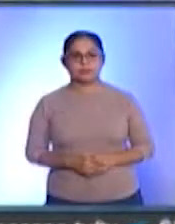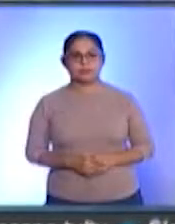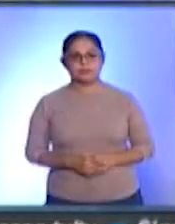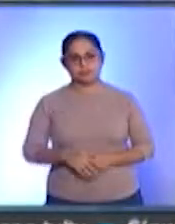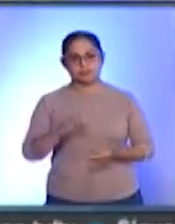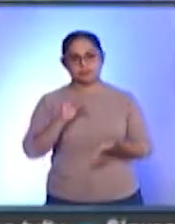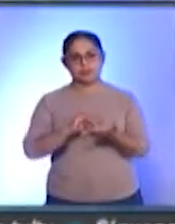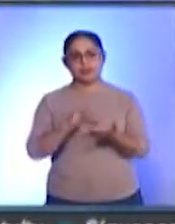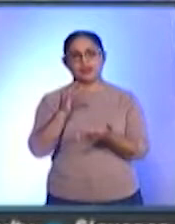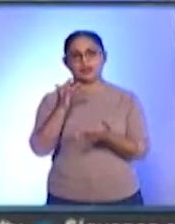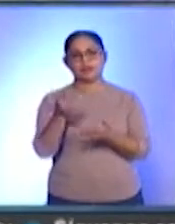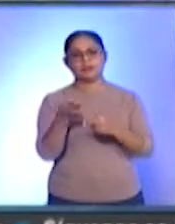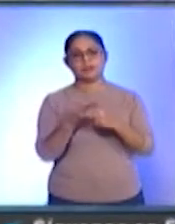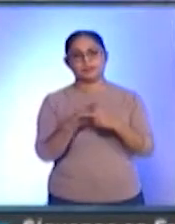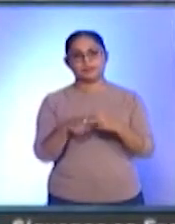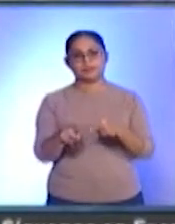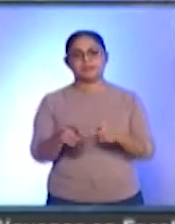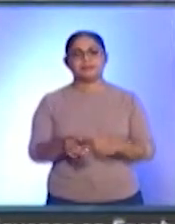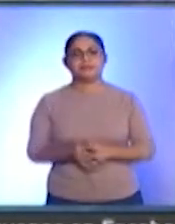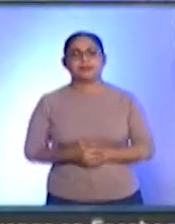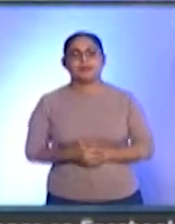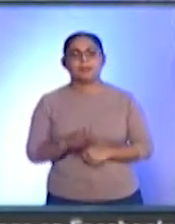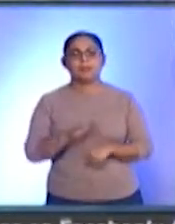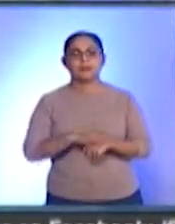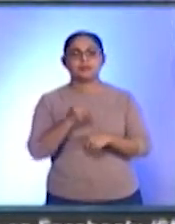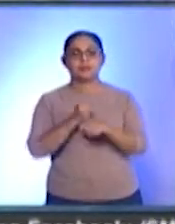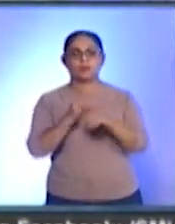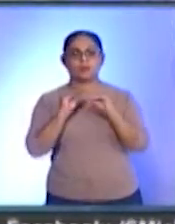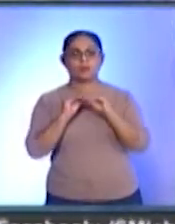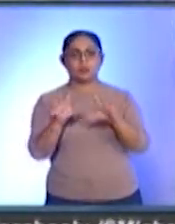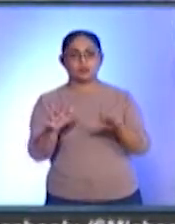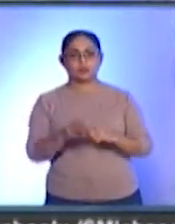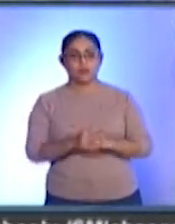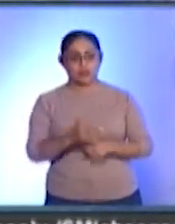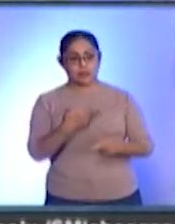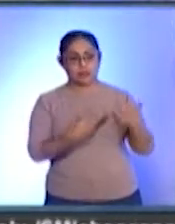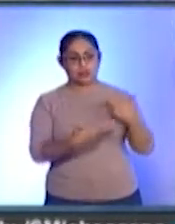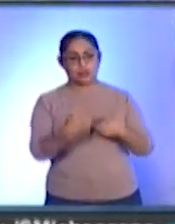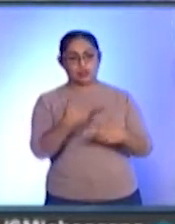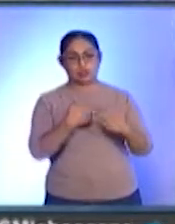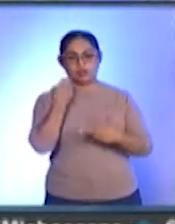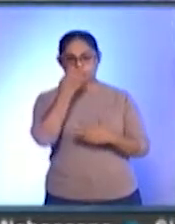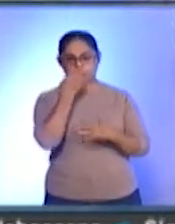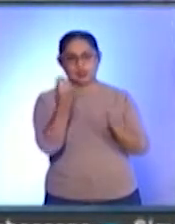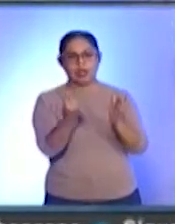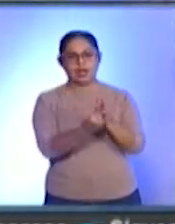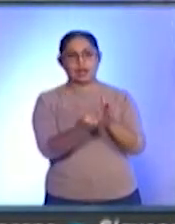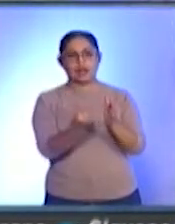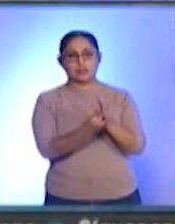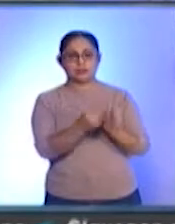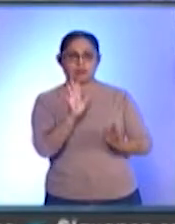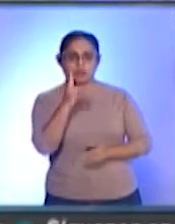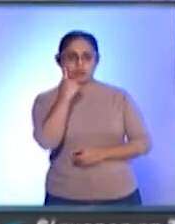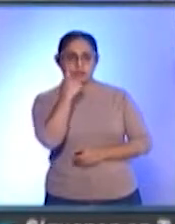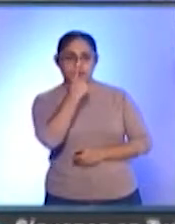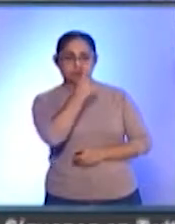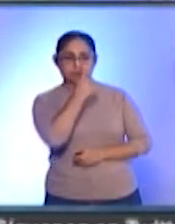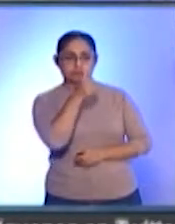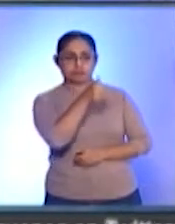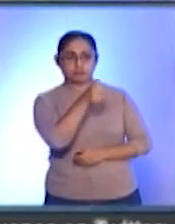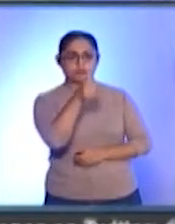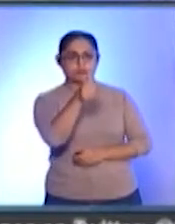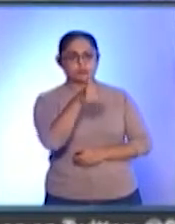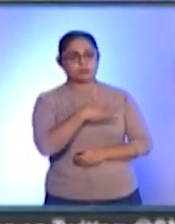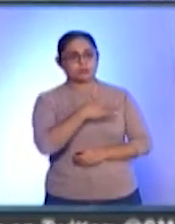Gracias por continuar con nosotros. Tenemos más información. El retorno a clases de manera presencial será voluntario para los alumnos,